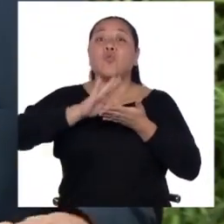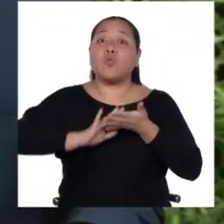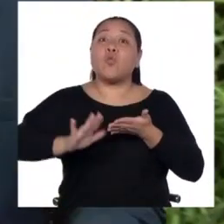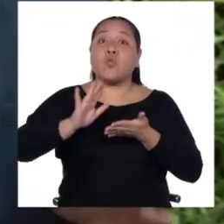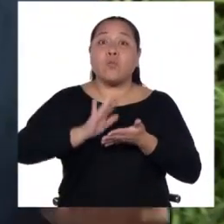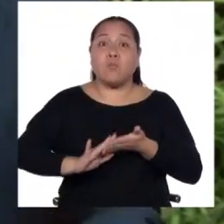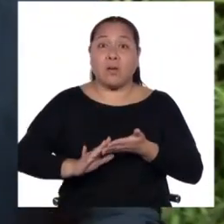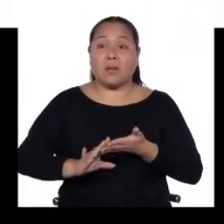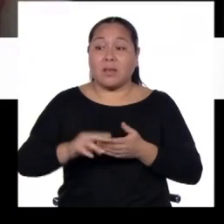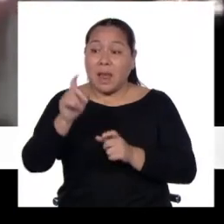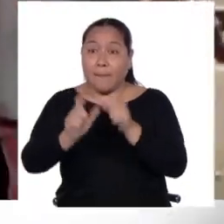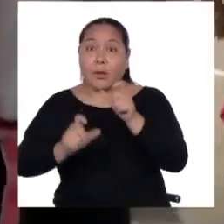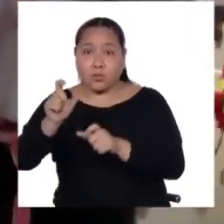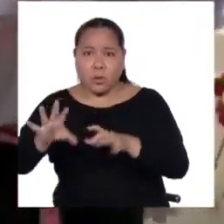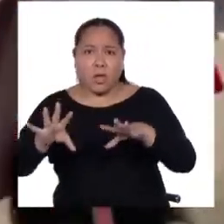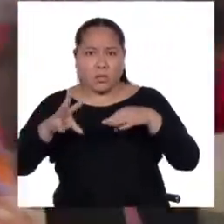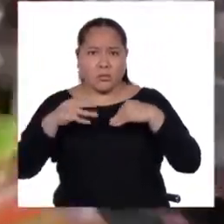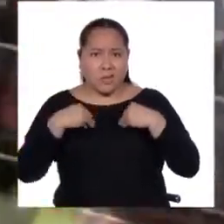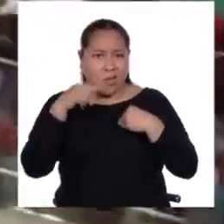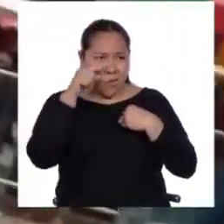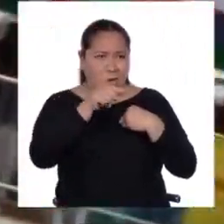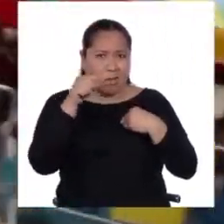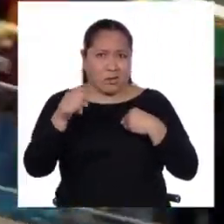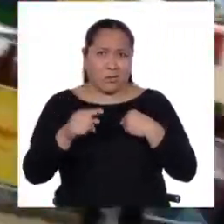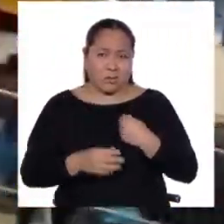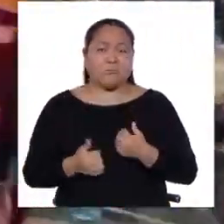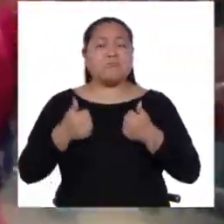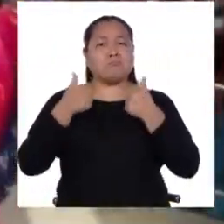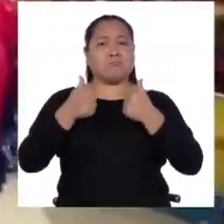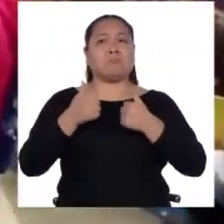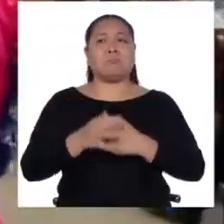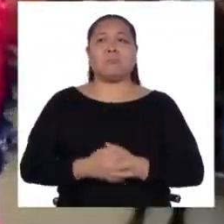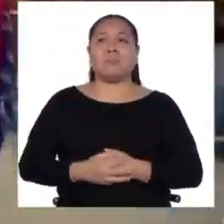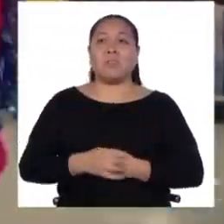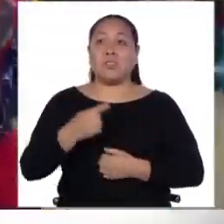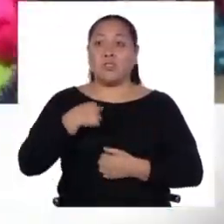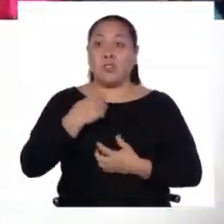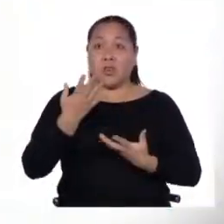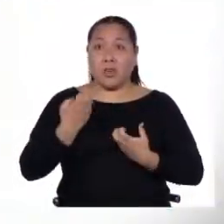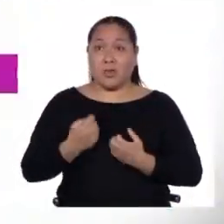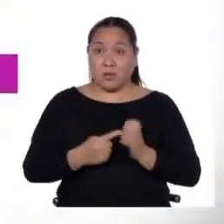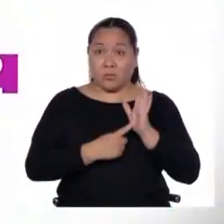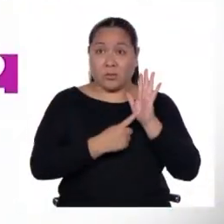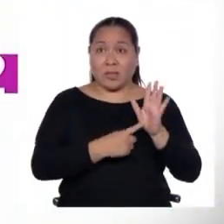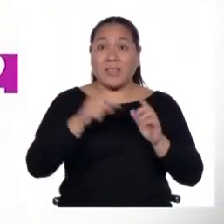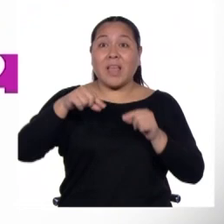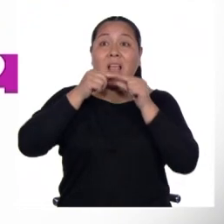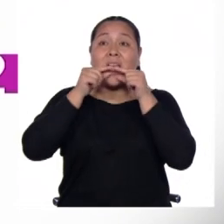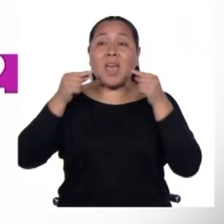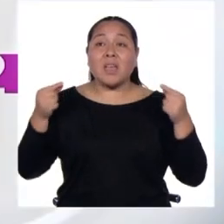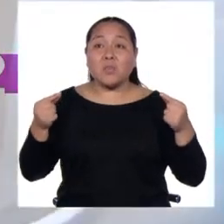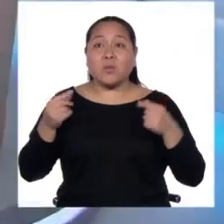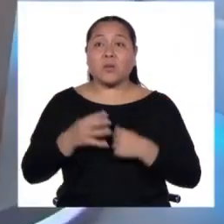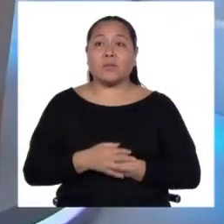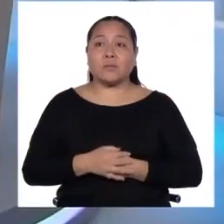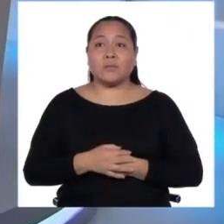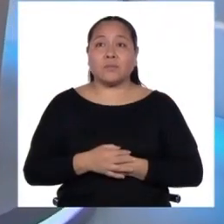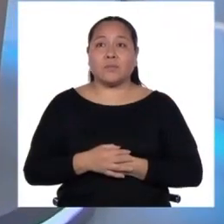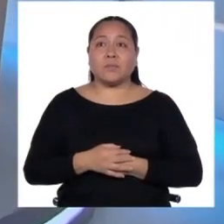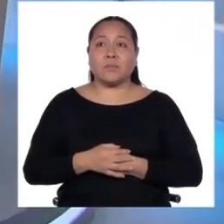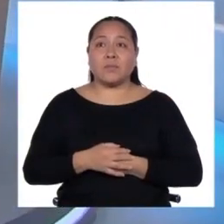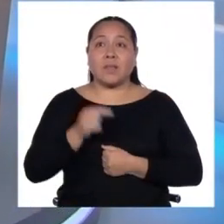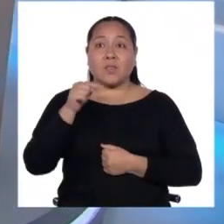aceptado a ese nivel con mucho entusiasmo. Algo que yo quiero rescatar del quechua es que